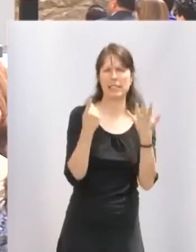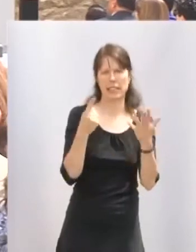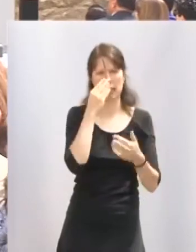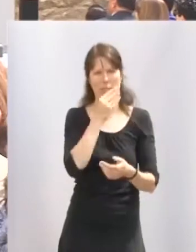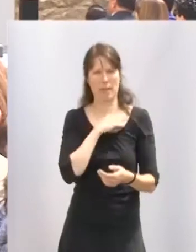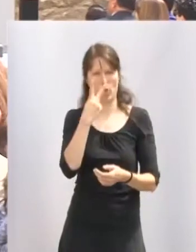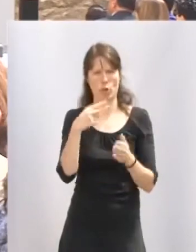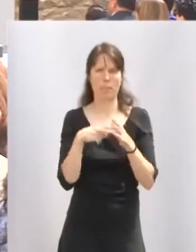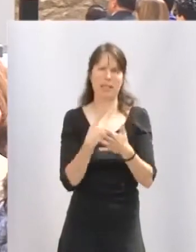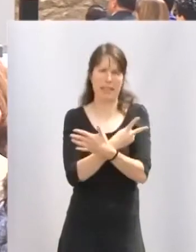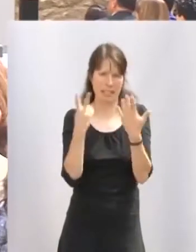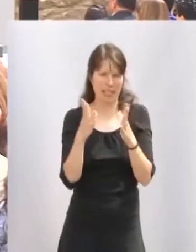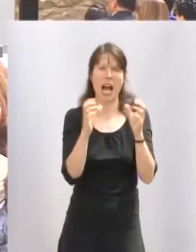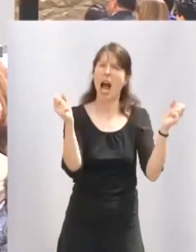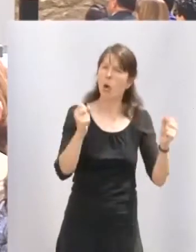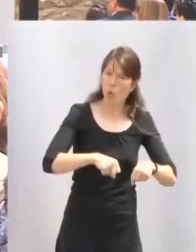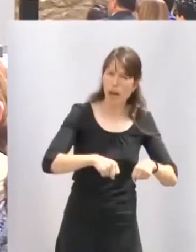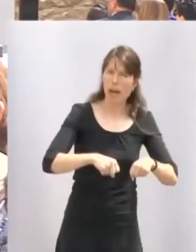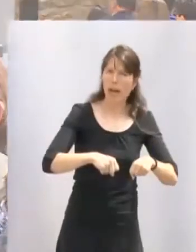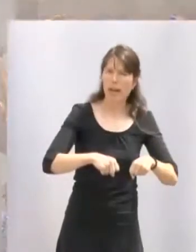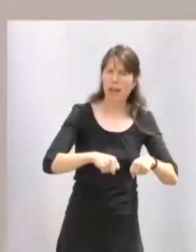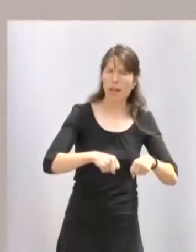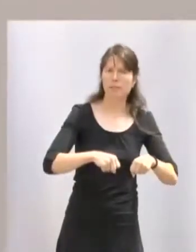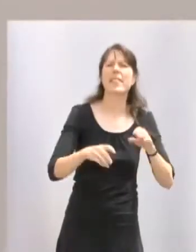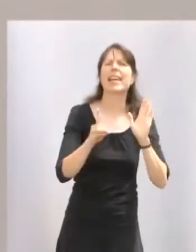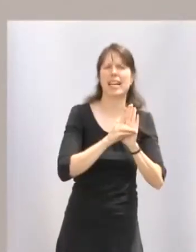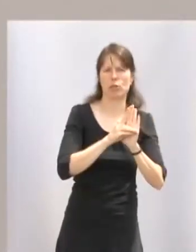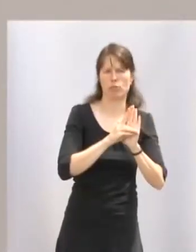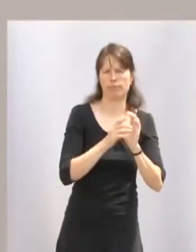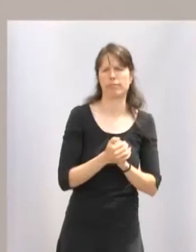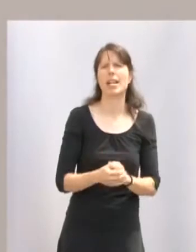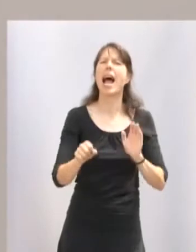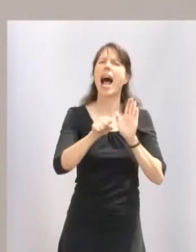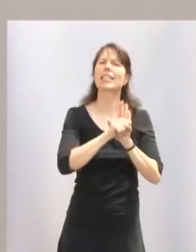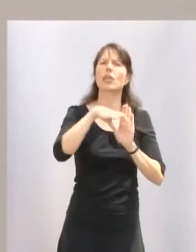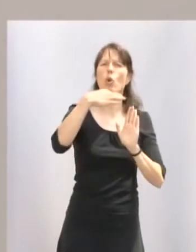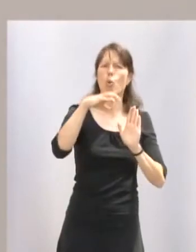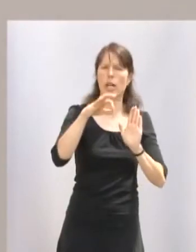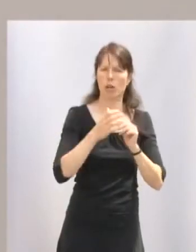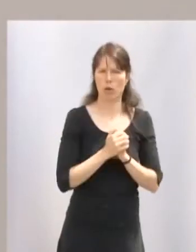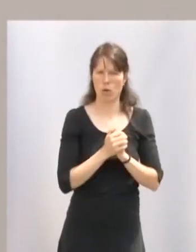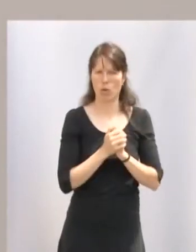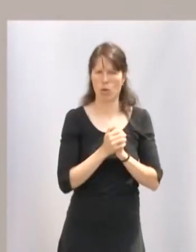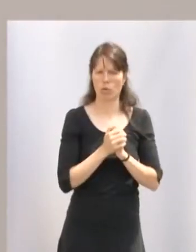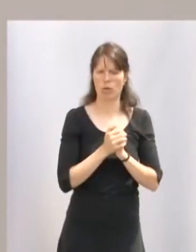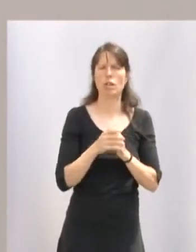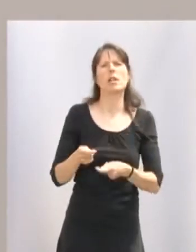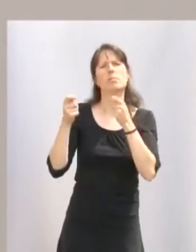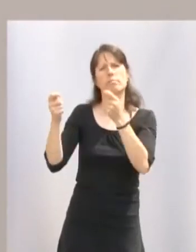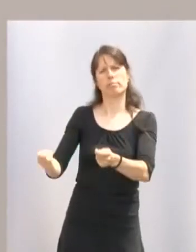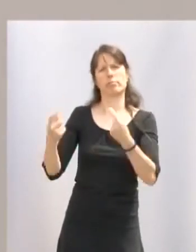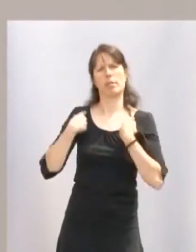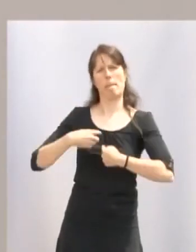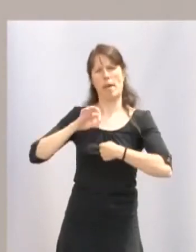2017, acuerda aprobar el siguiente decreto. Artículo único. Conceder la distinción de la